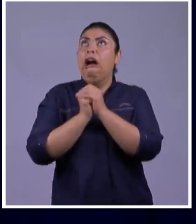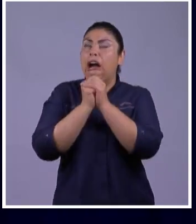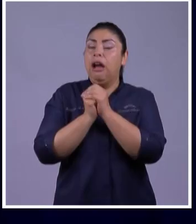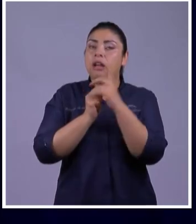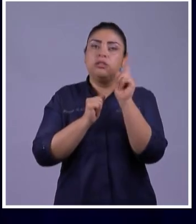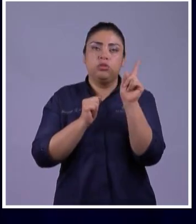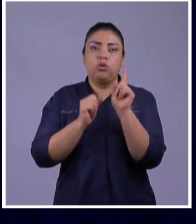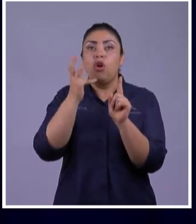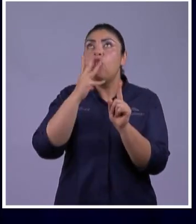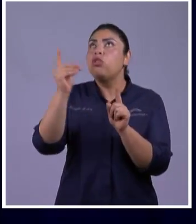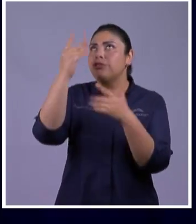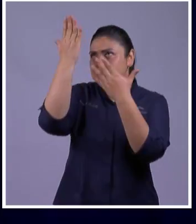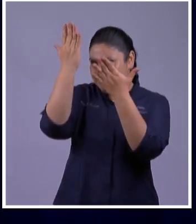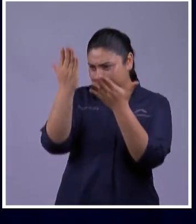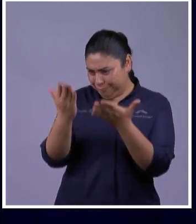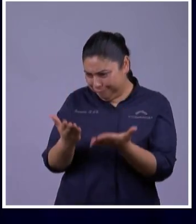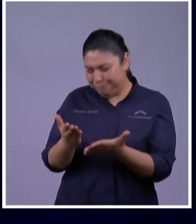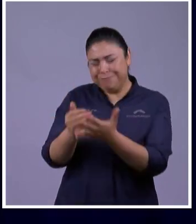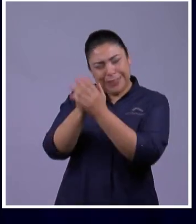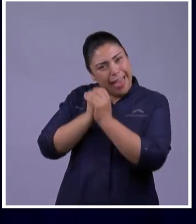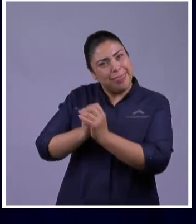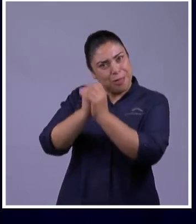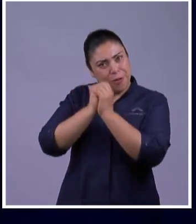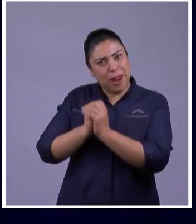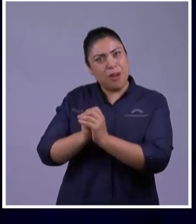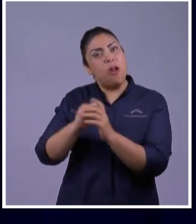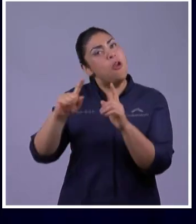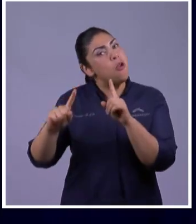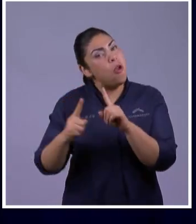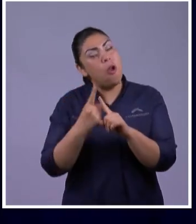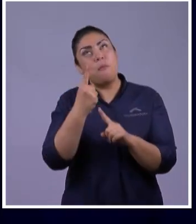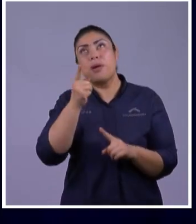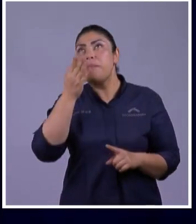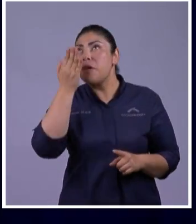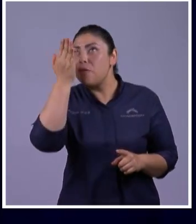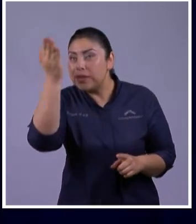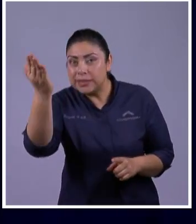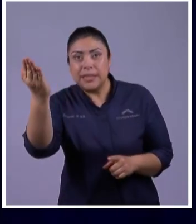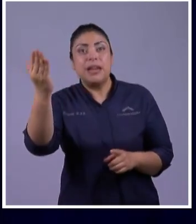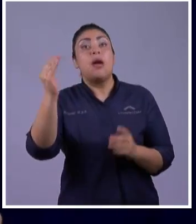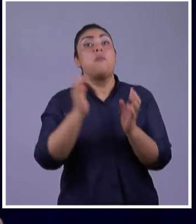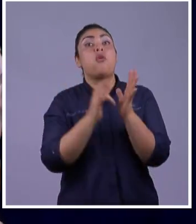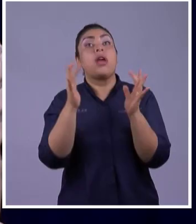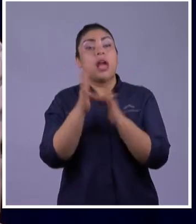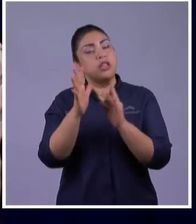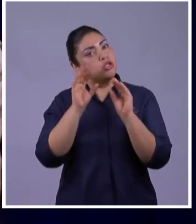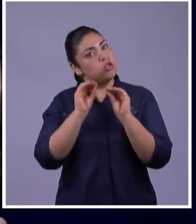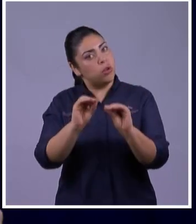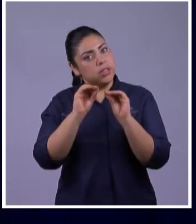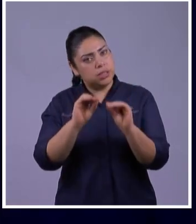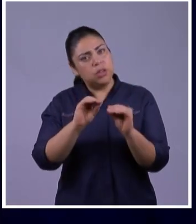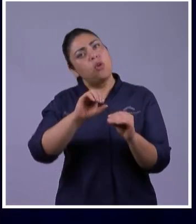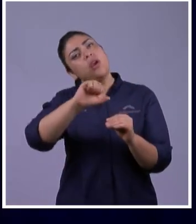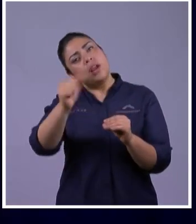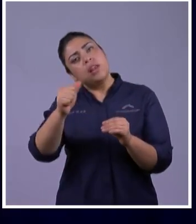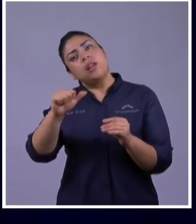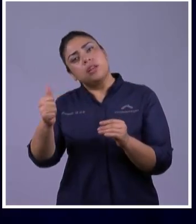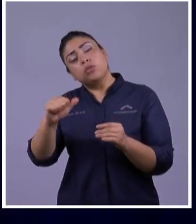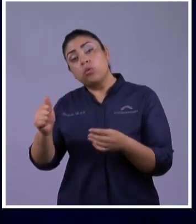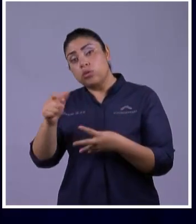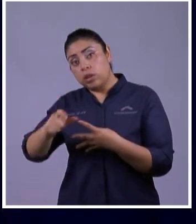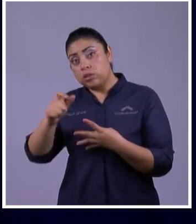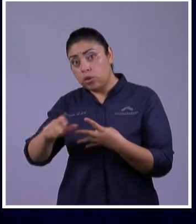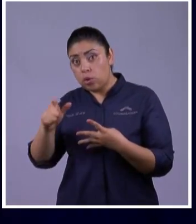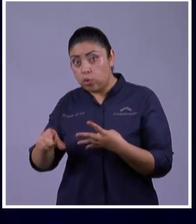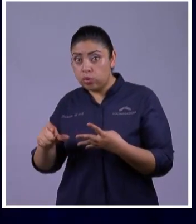busca primeramente su reino y su justicia porque jesús lo enseñó y todas las demás cosas serán añadidas la gente hoy está